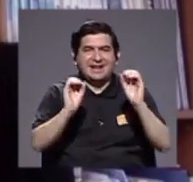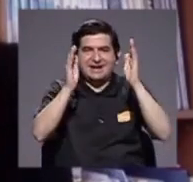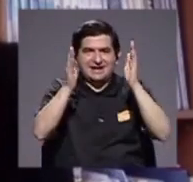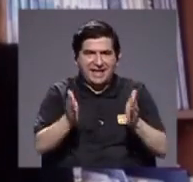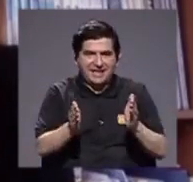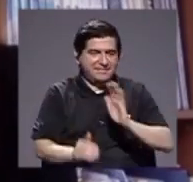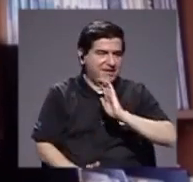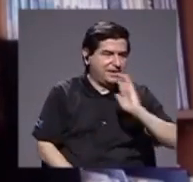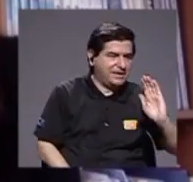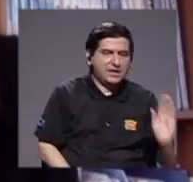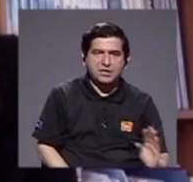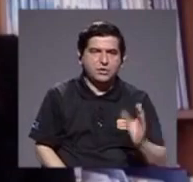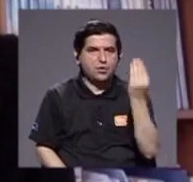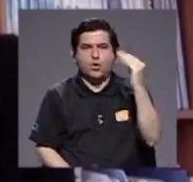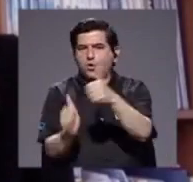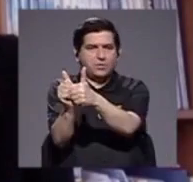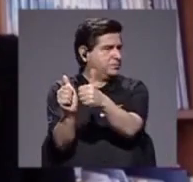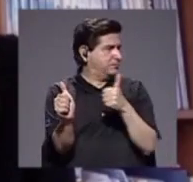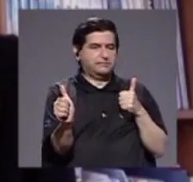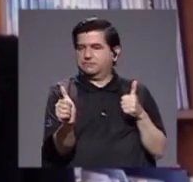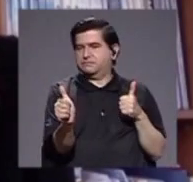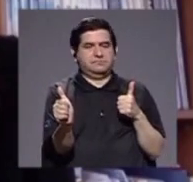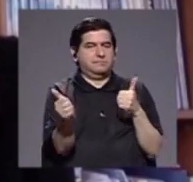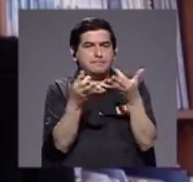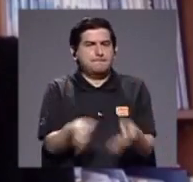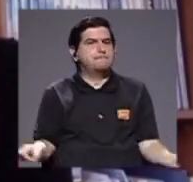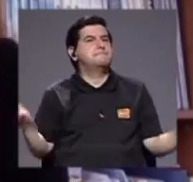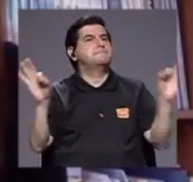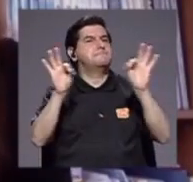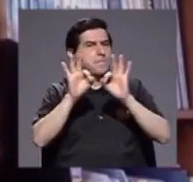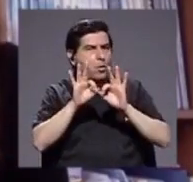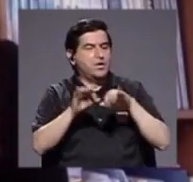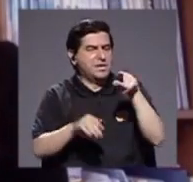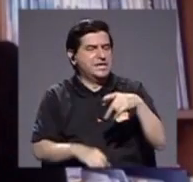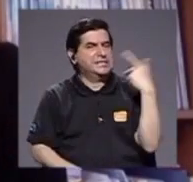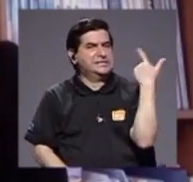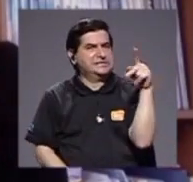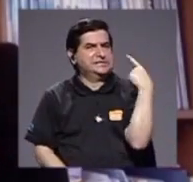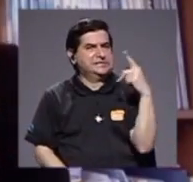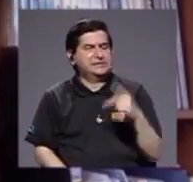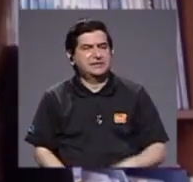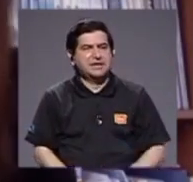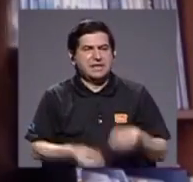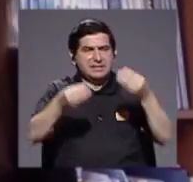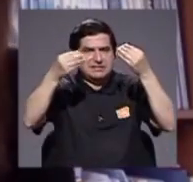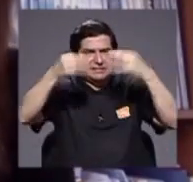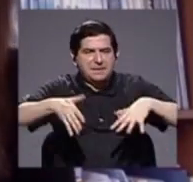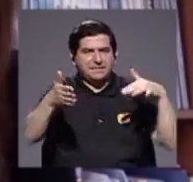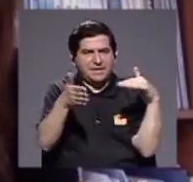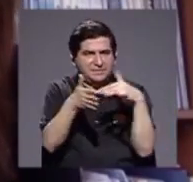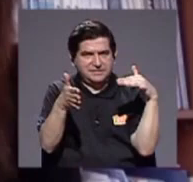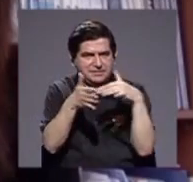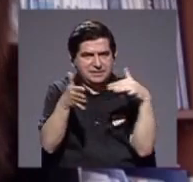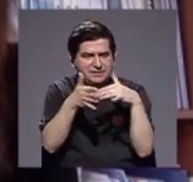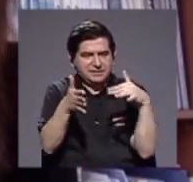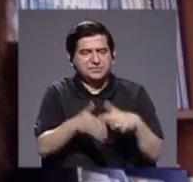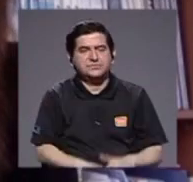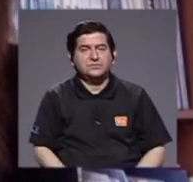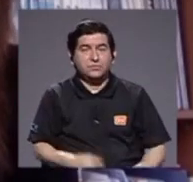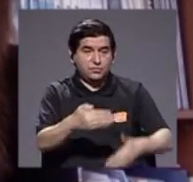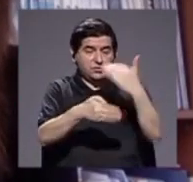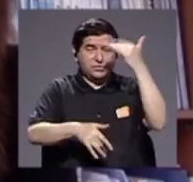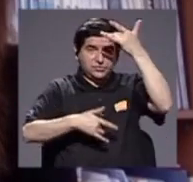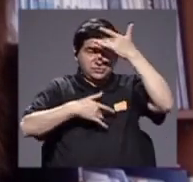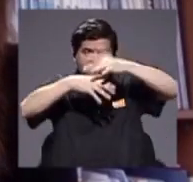joven se nos quede atrás y ahí es muy importante porque hay un gran riesgo de desescolarización en este momento antes de la